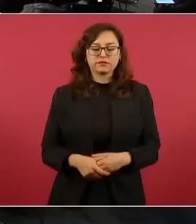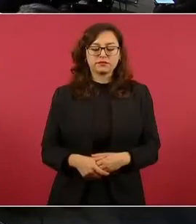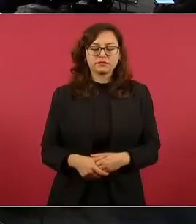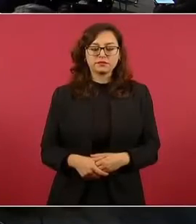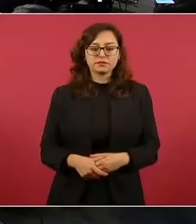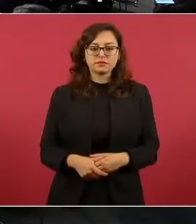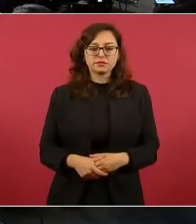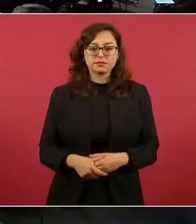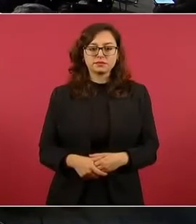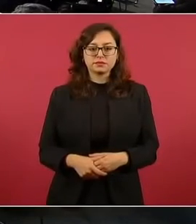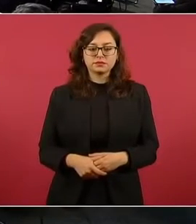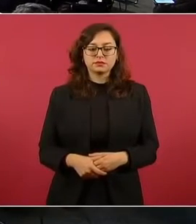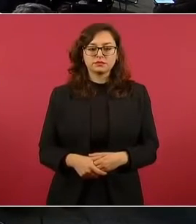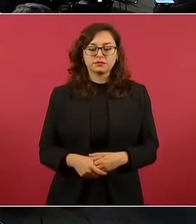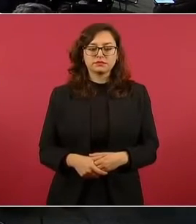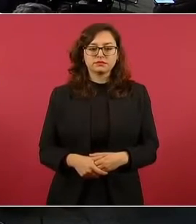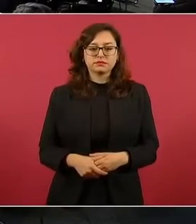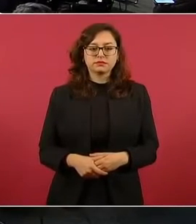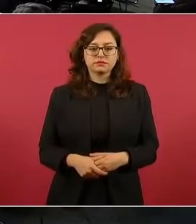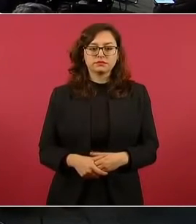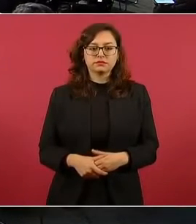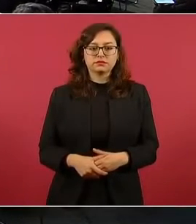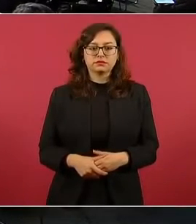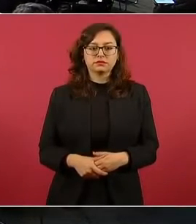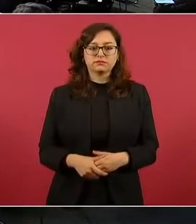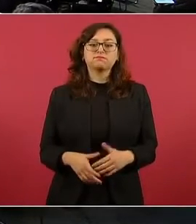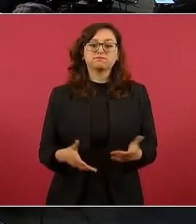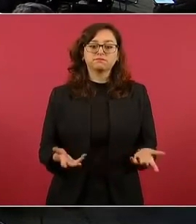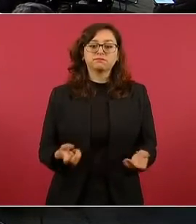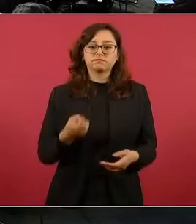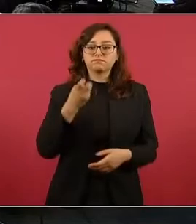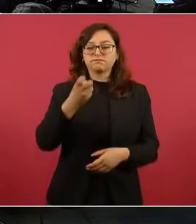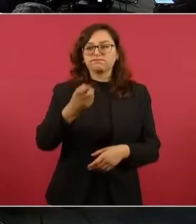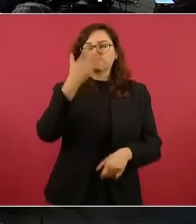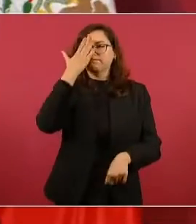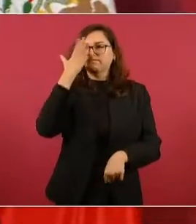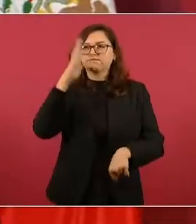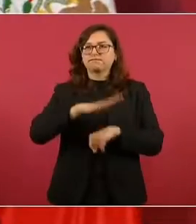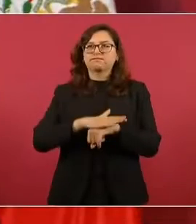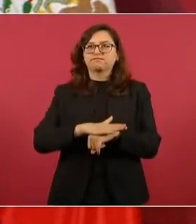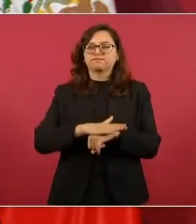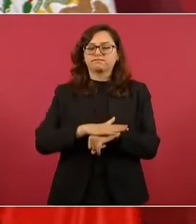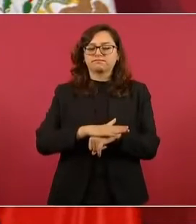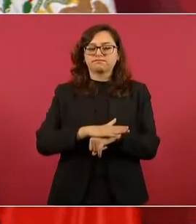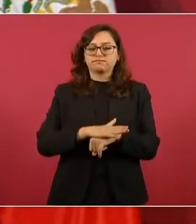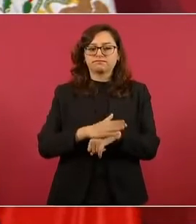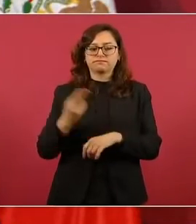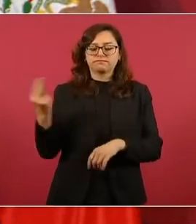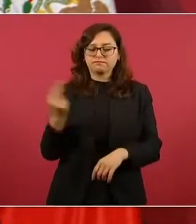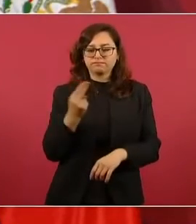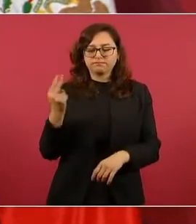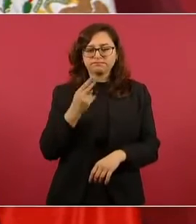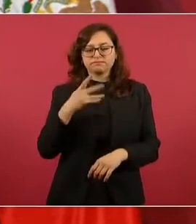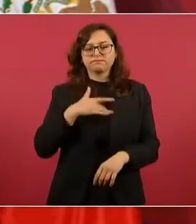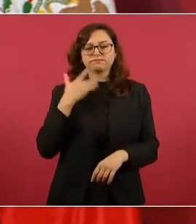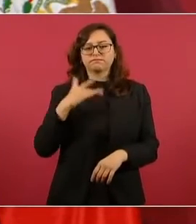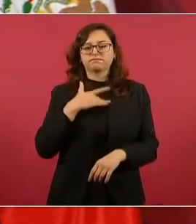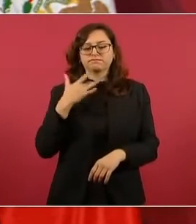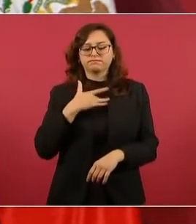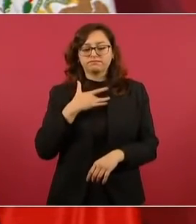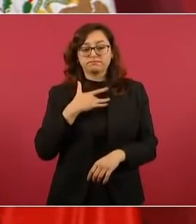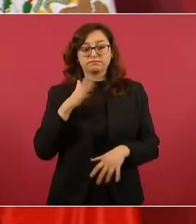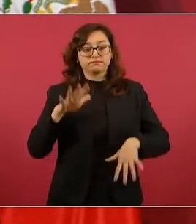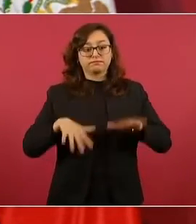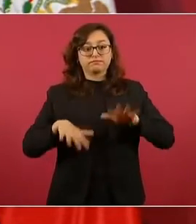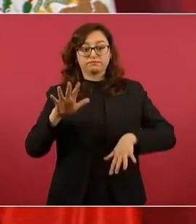tener en cuenta el daño que causan los medios.